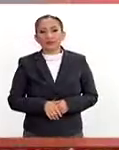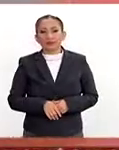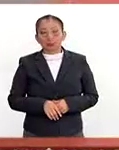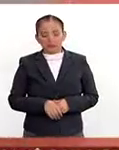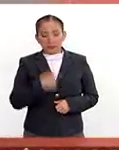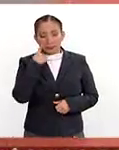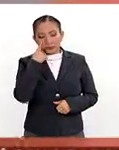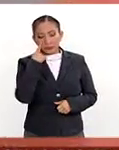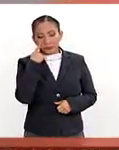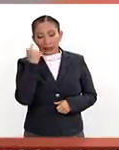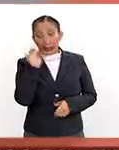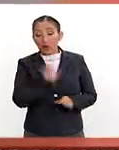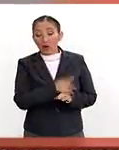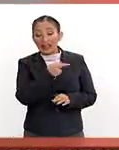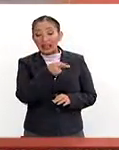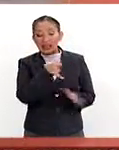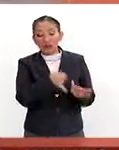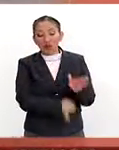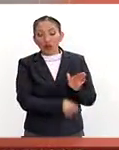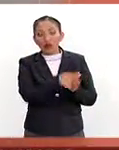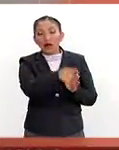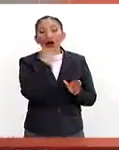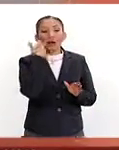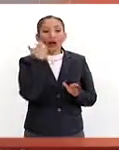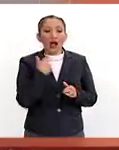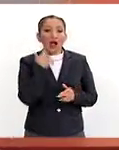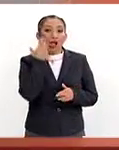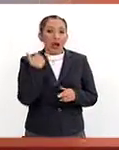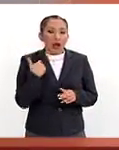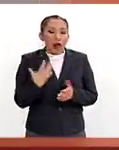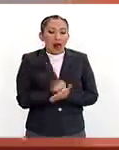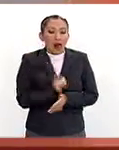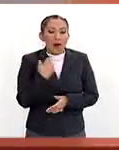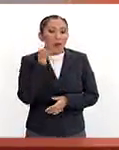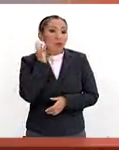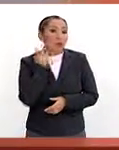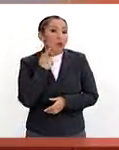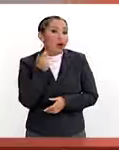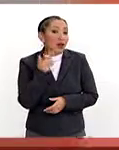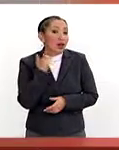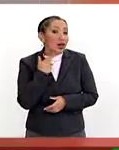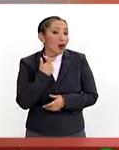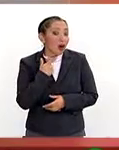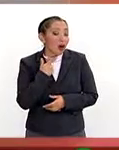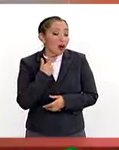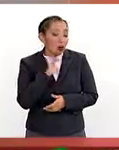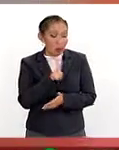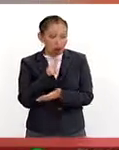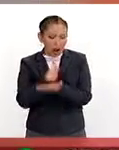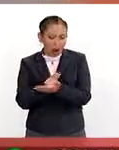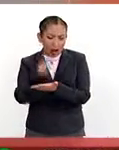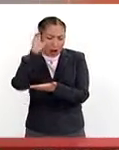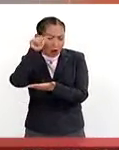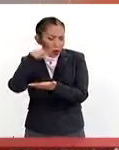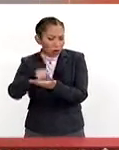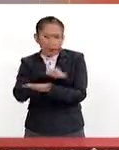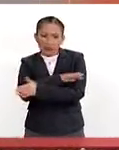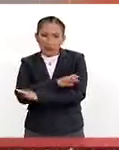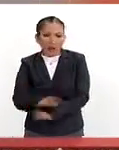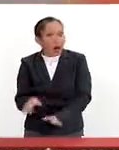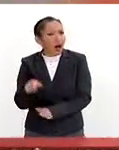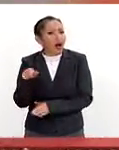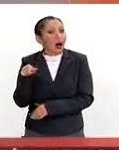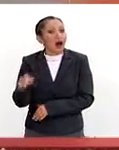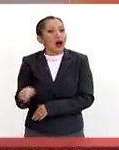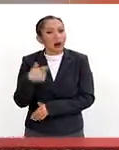Mira, el trasfondo aquí es político. El acuerdo jurídicamente ya es un acuerdo